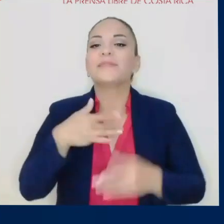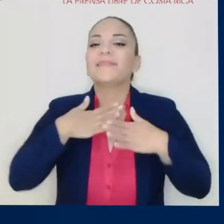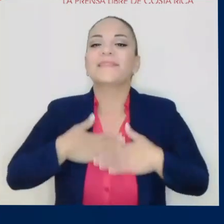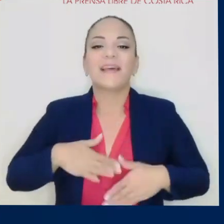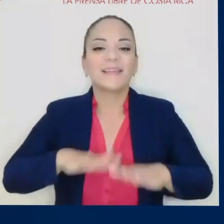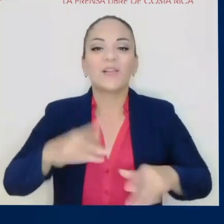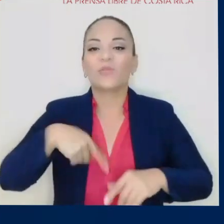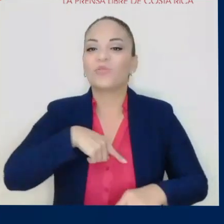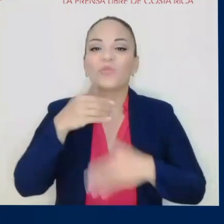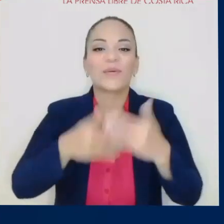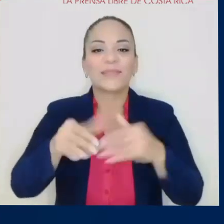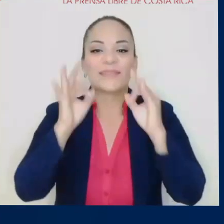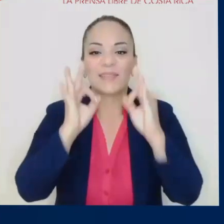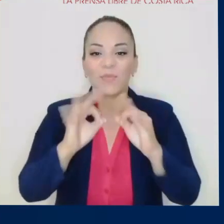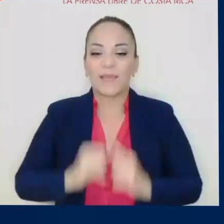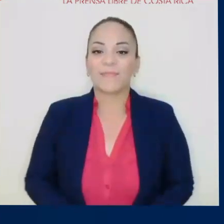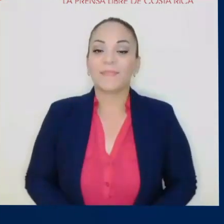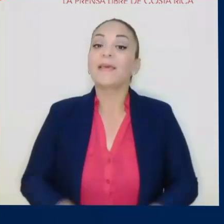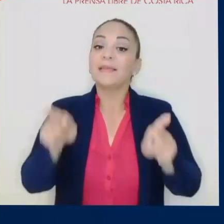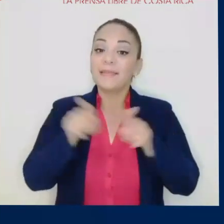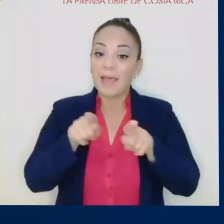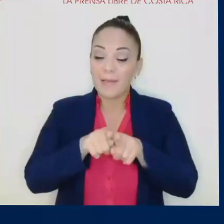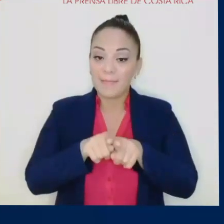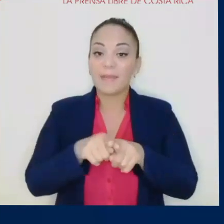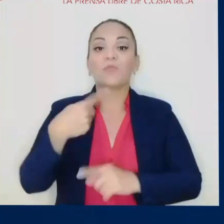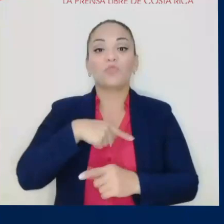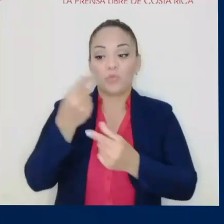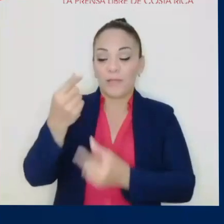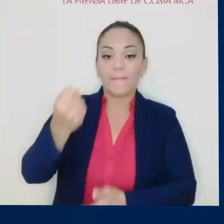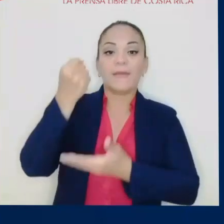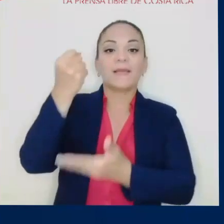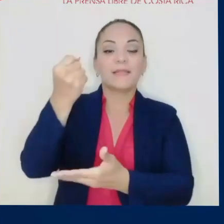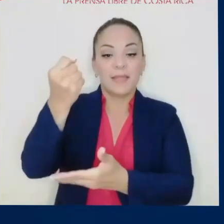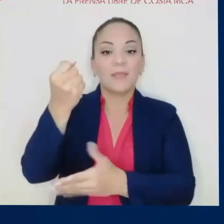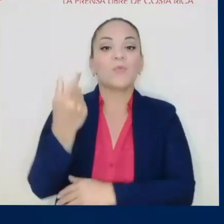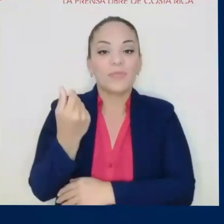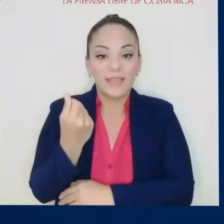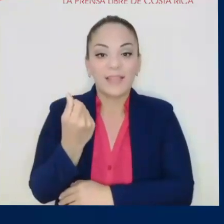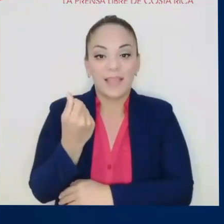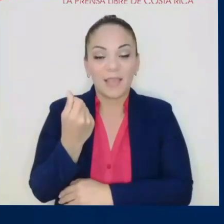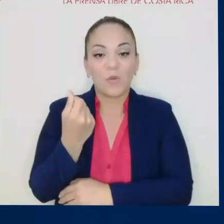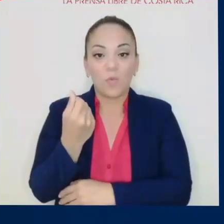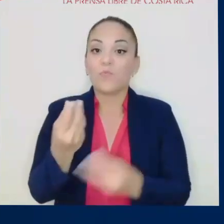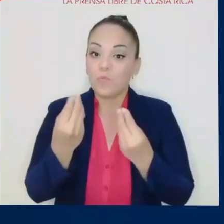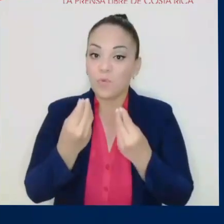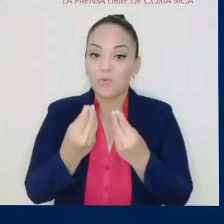tranquilos. Vamos avanzando bien. También estamos invirtiendo recursos